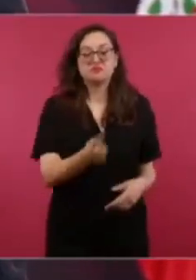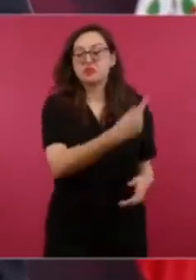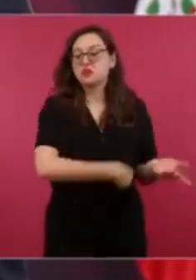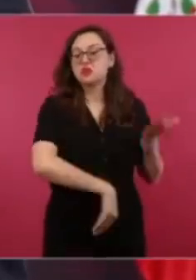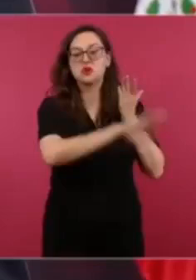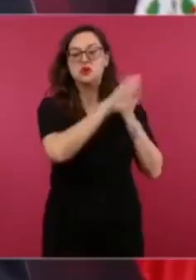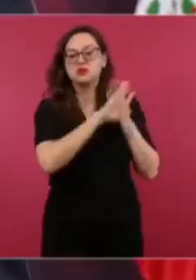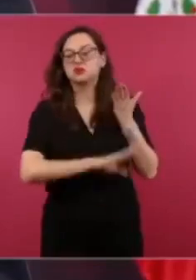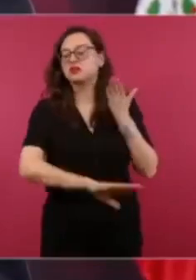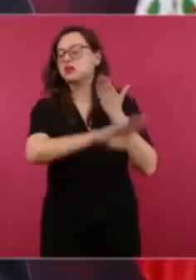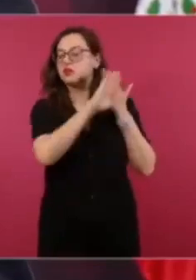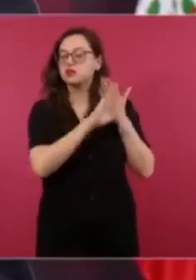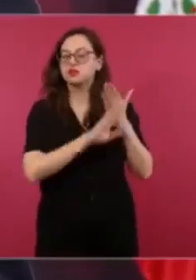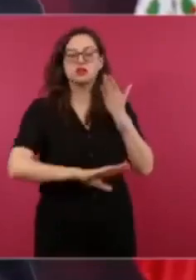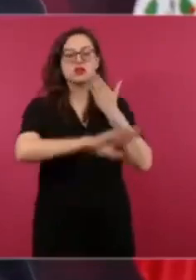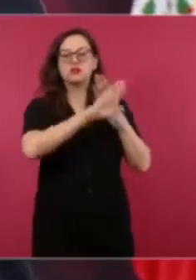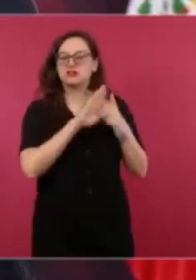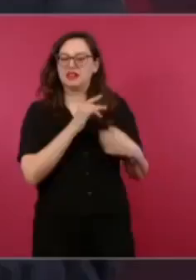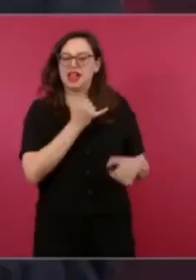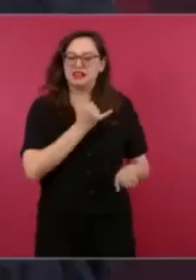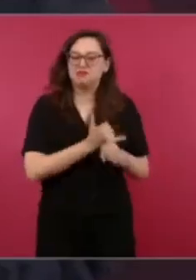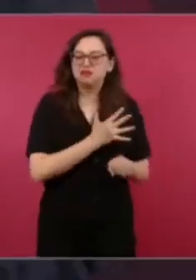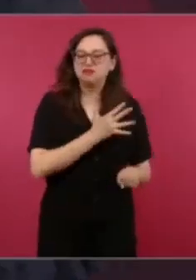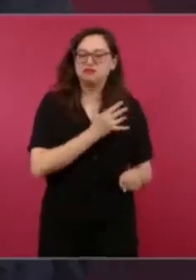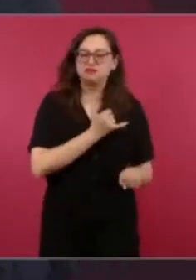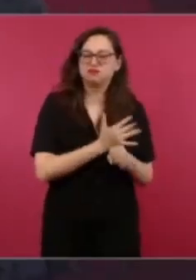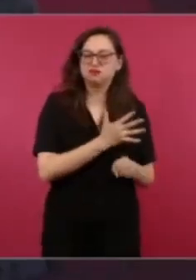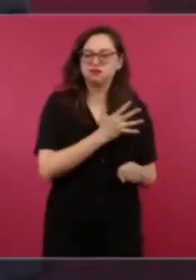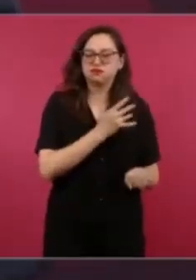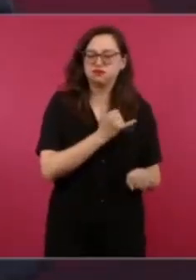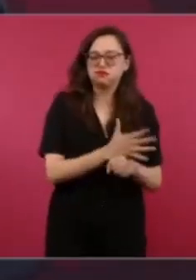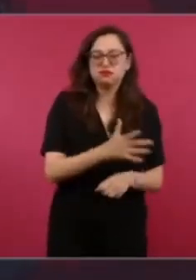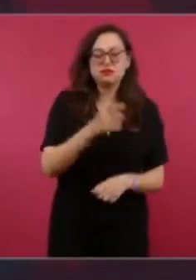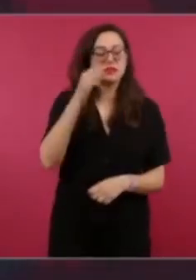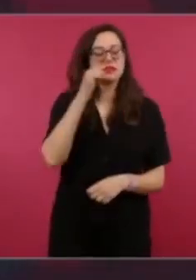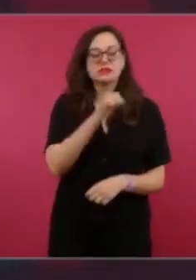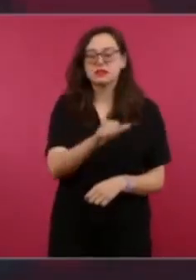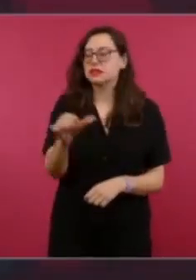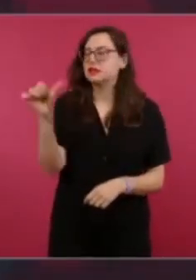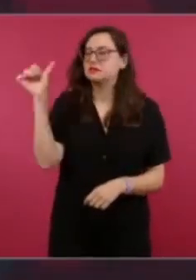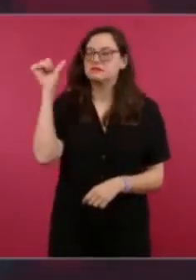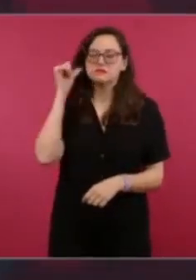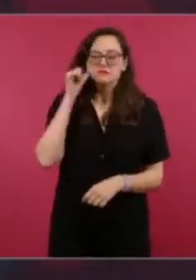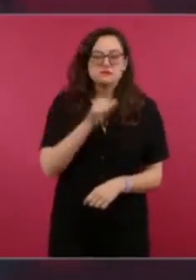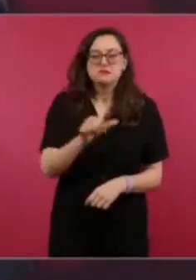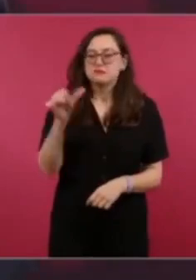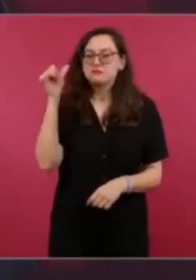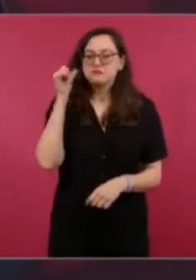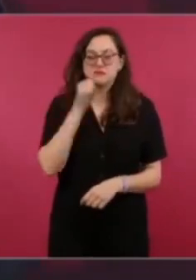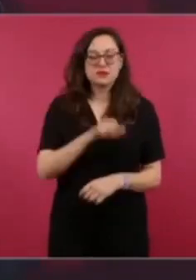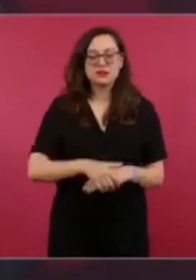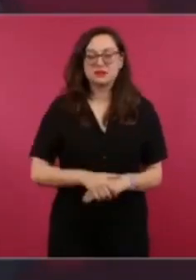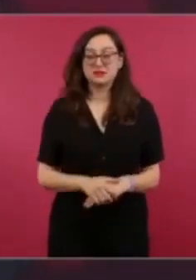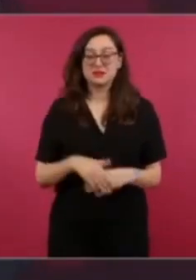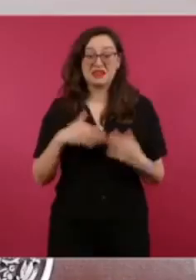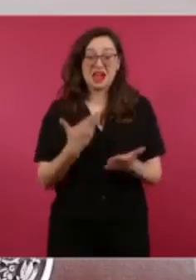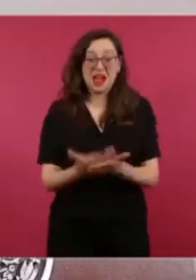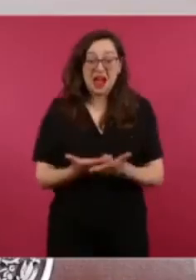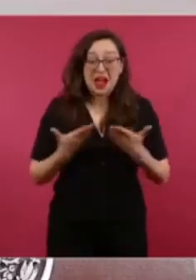que realmente están mostrando